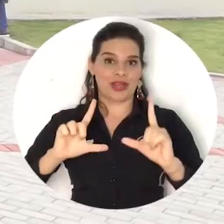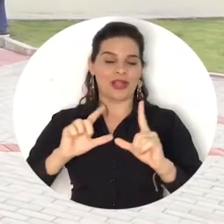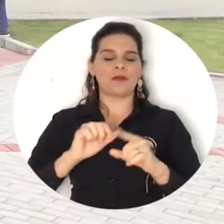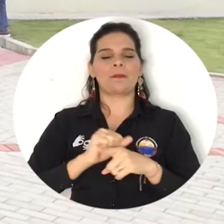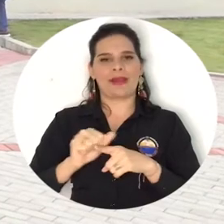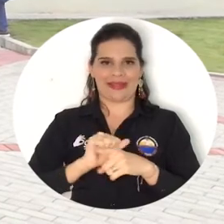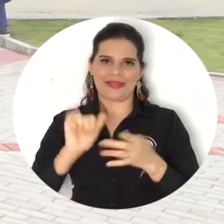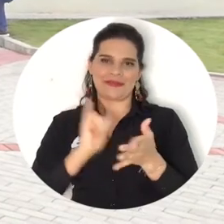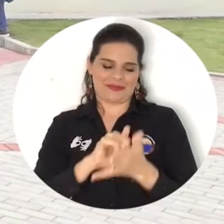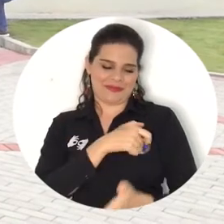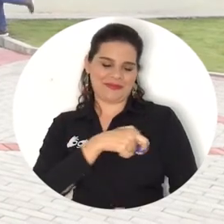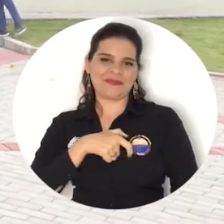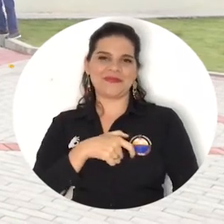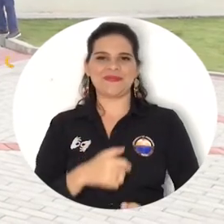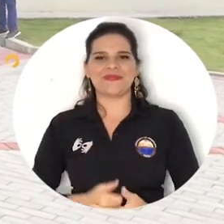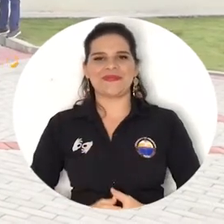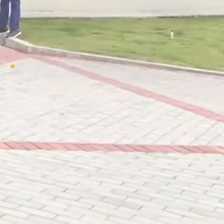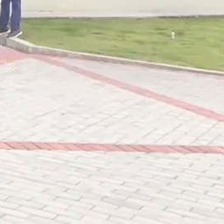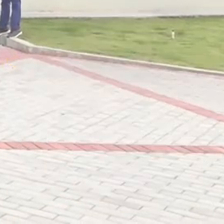conocimientos.